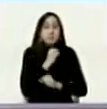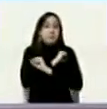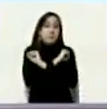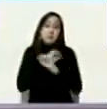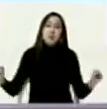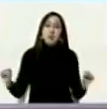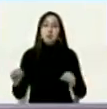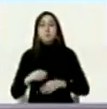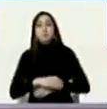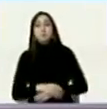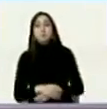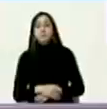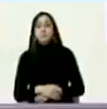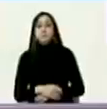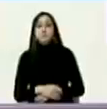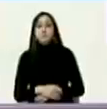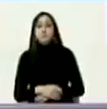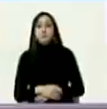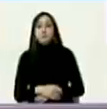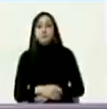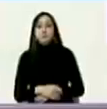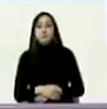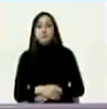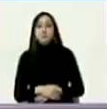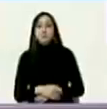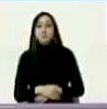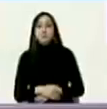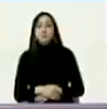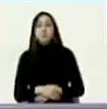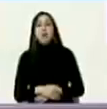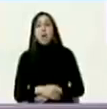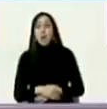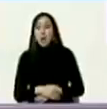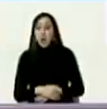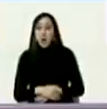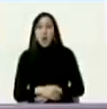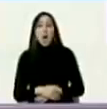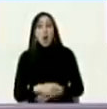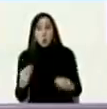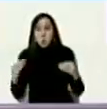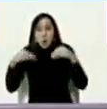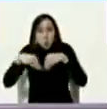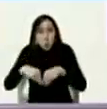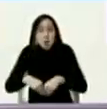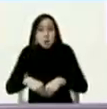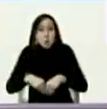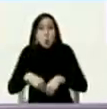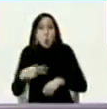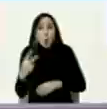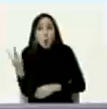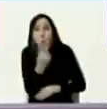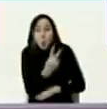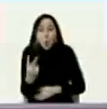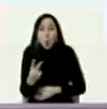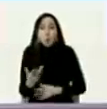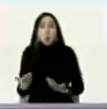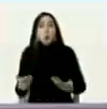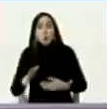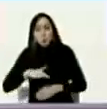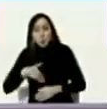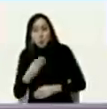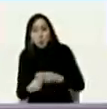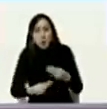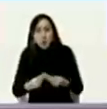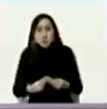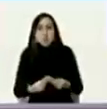desprecio y si pusiéramos una agenda sobre la mesa pudiéramos poner el